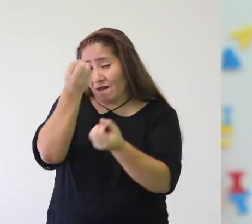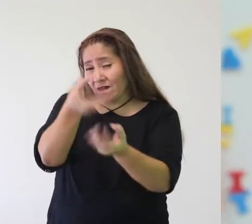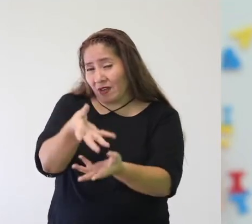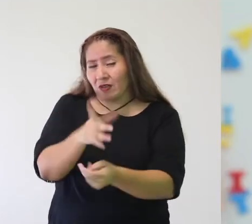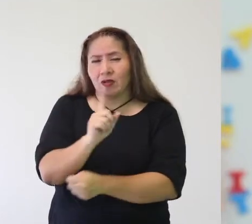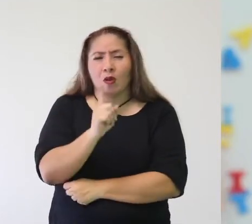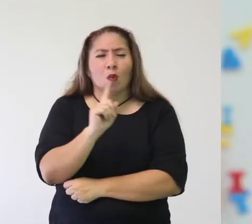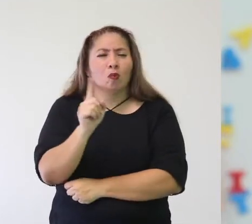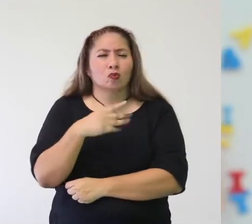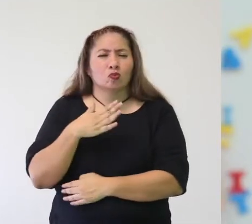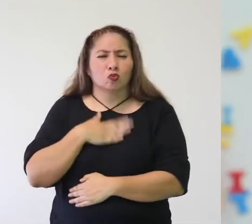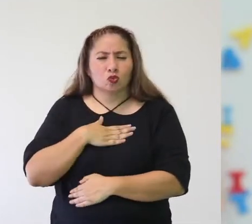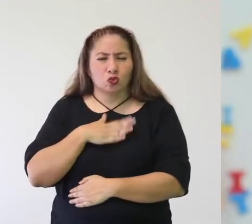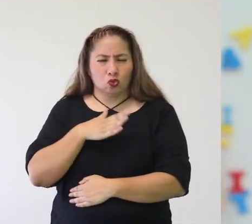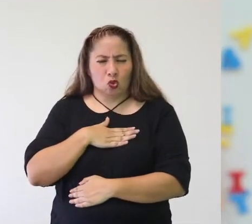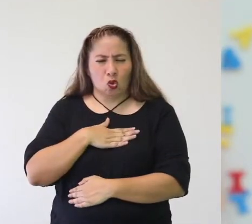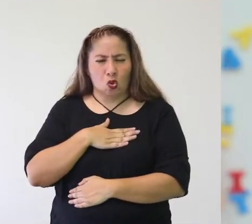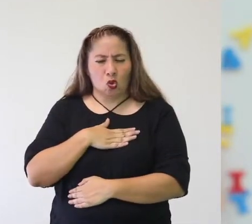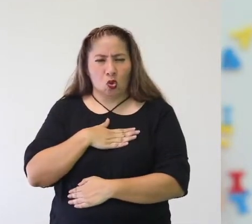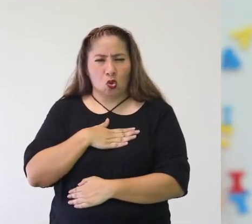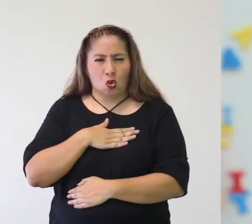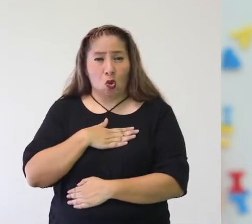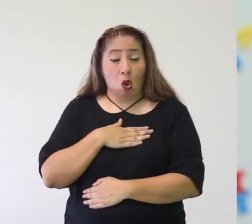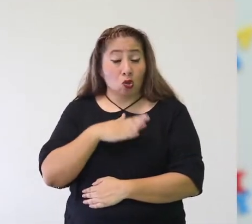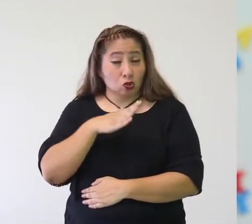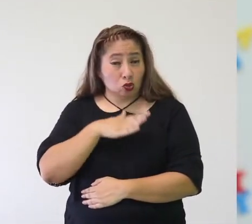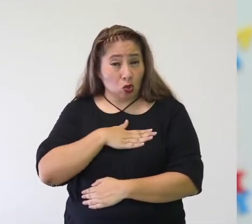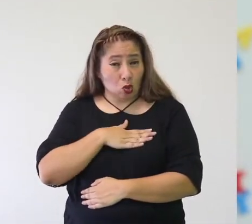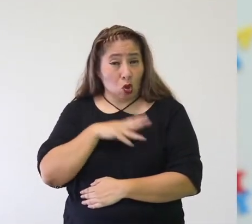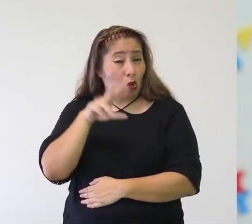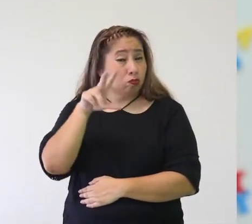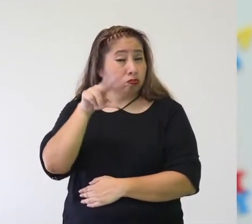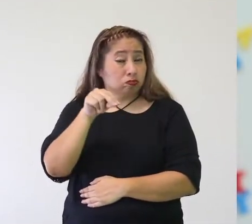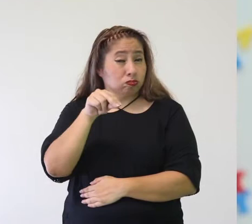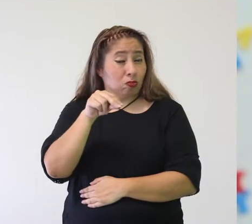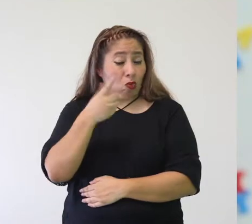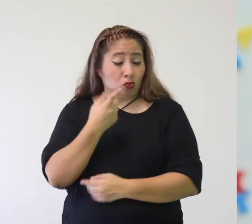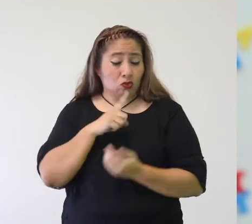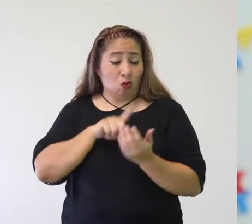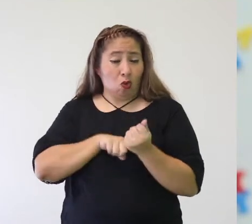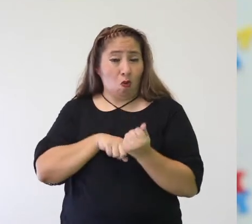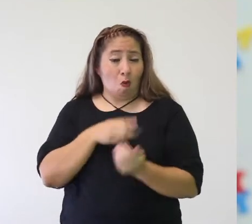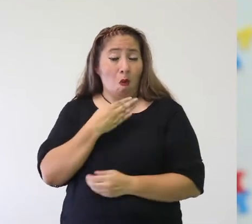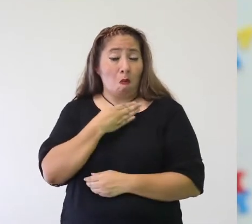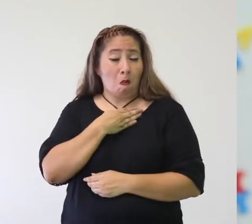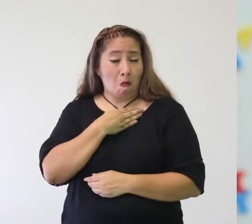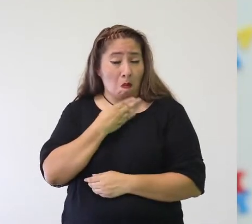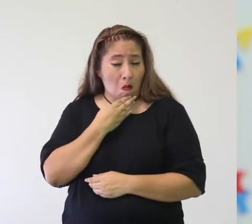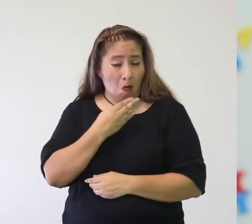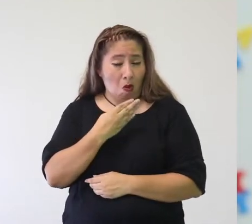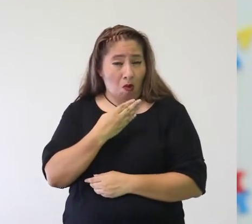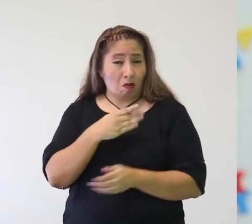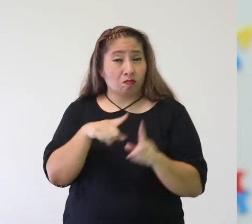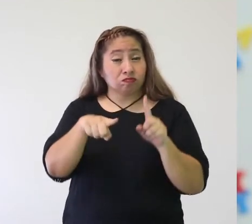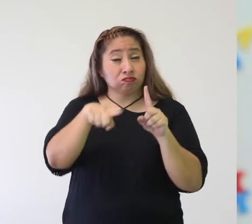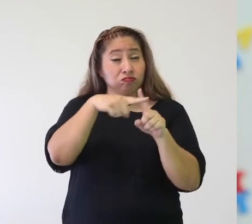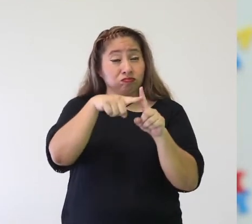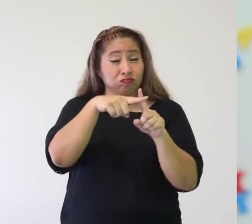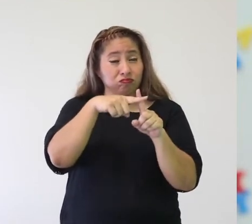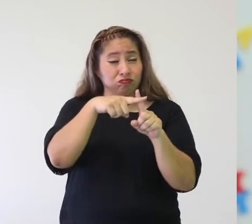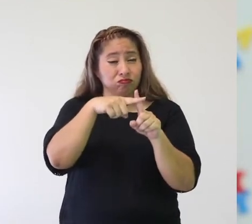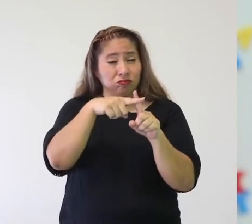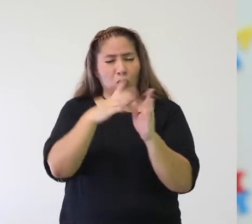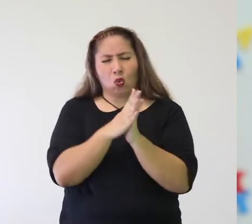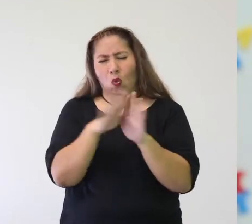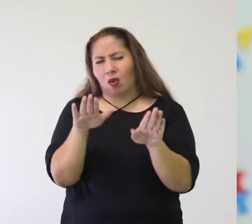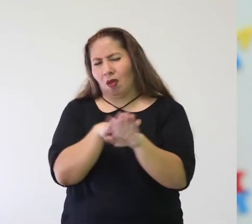No soy lo suficientemente bueno. Identifica tus pensamientos positivos y